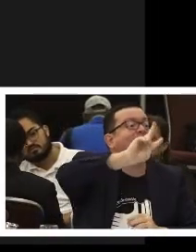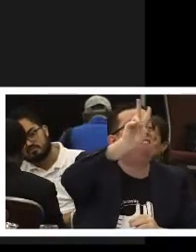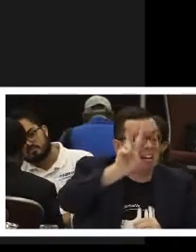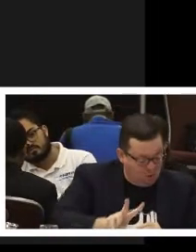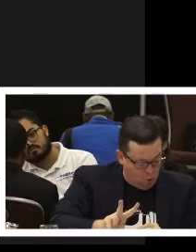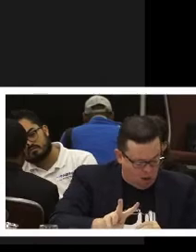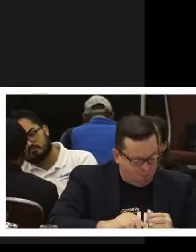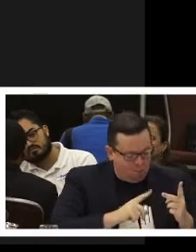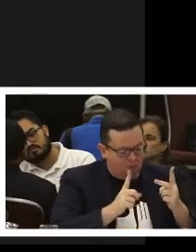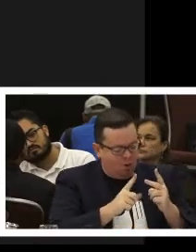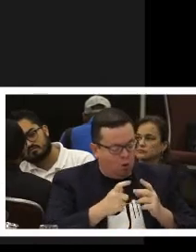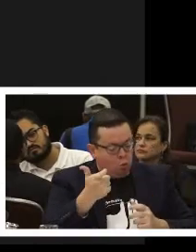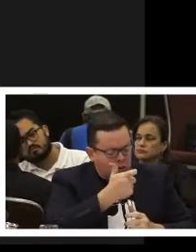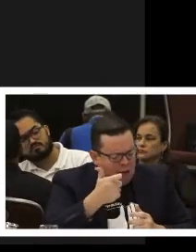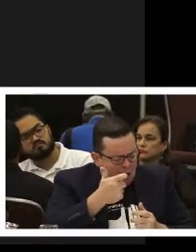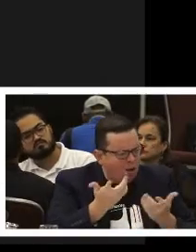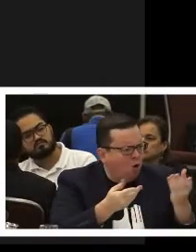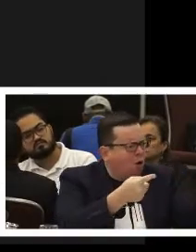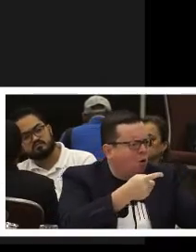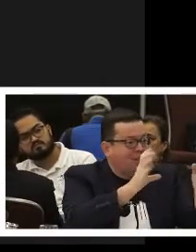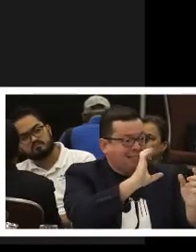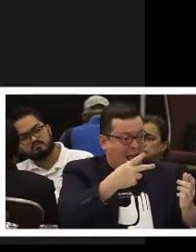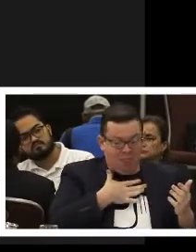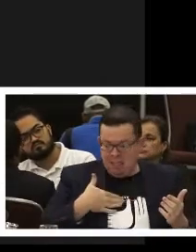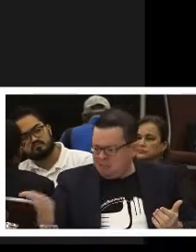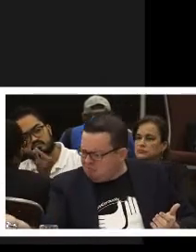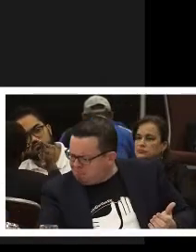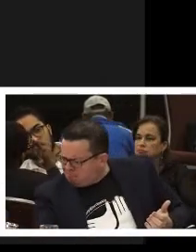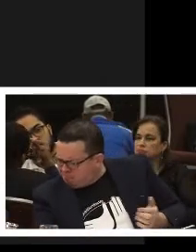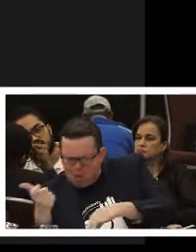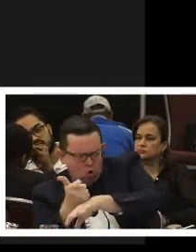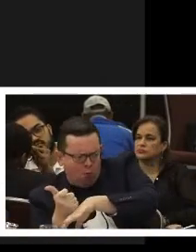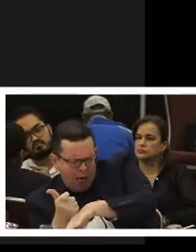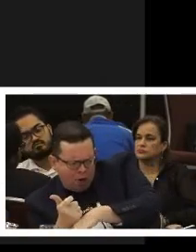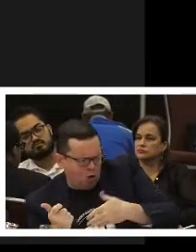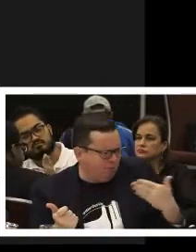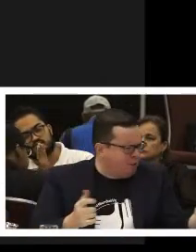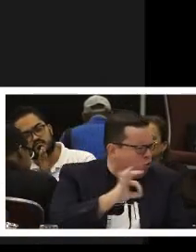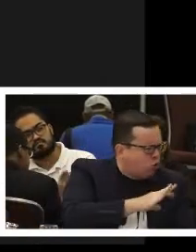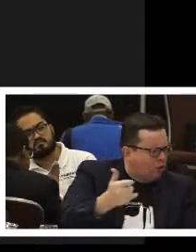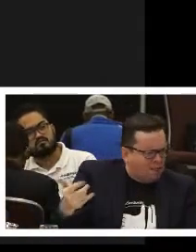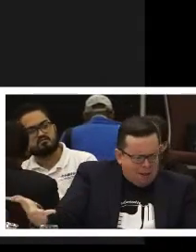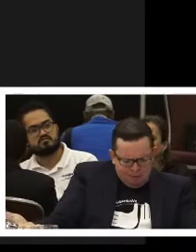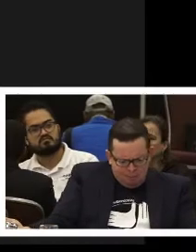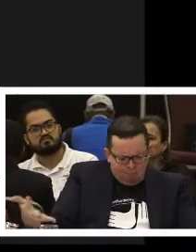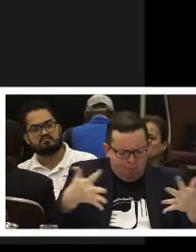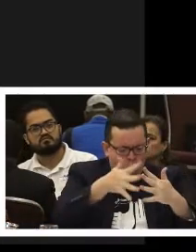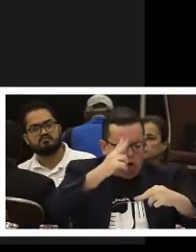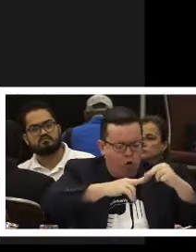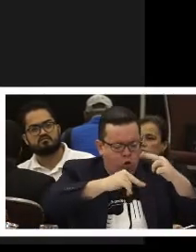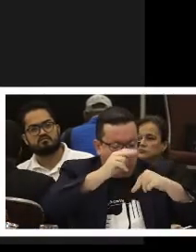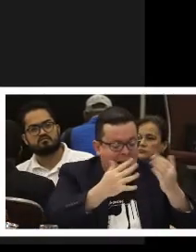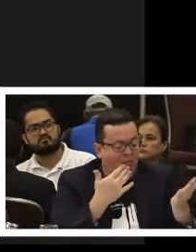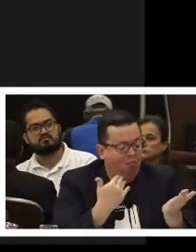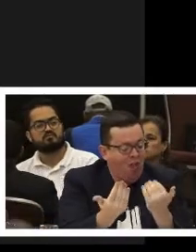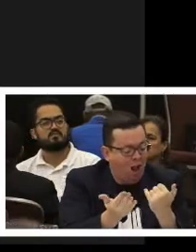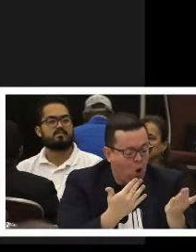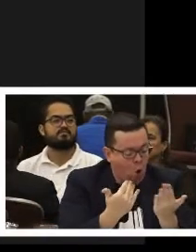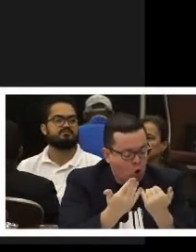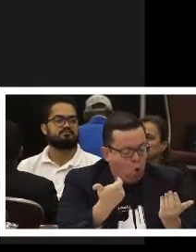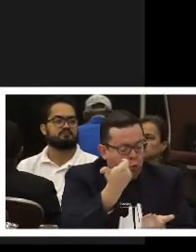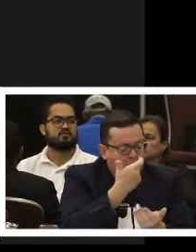discapacidad en Venezuela. Y de igual forma, queremos buscar mediante ustedes que se establezcan mecanismos o una plataforma